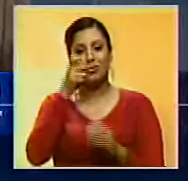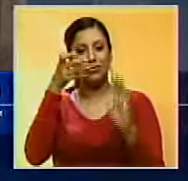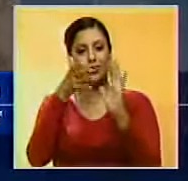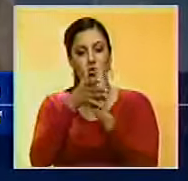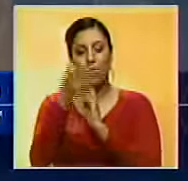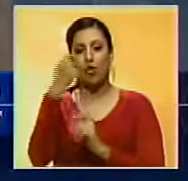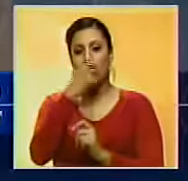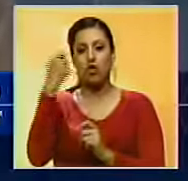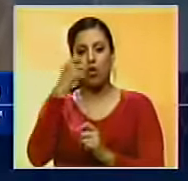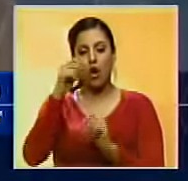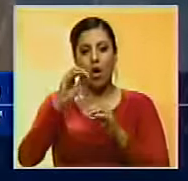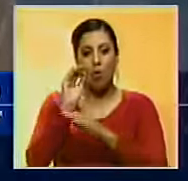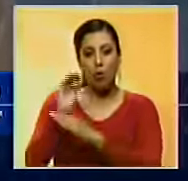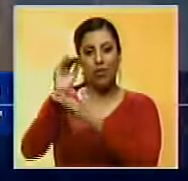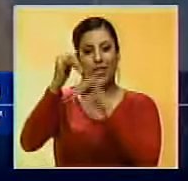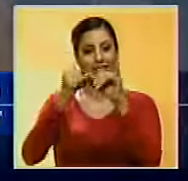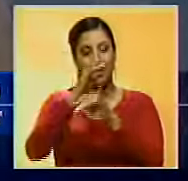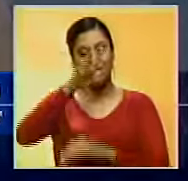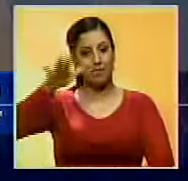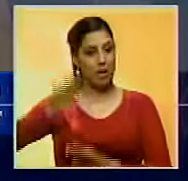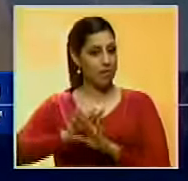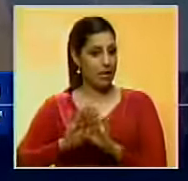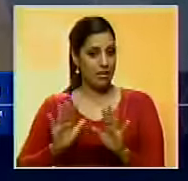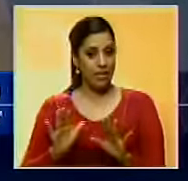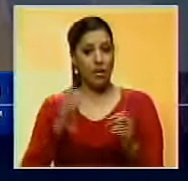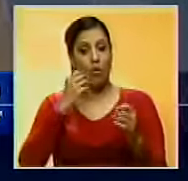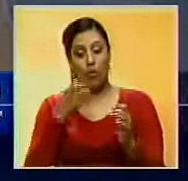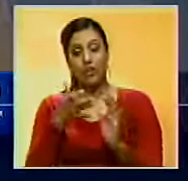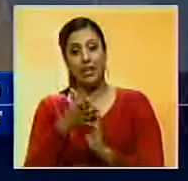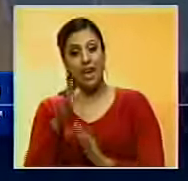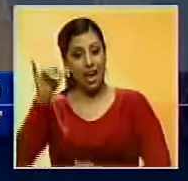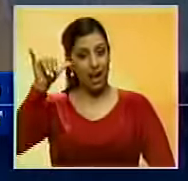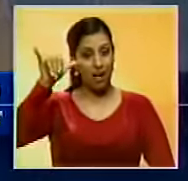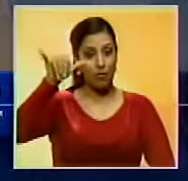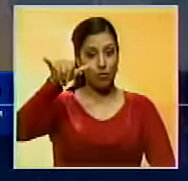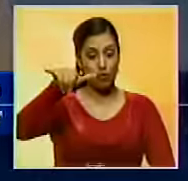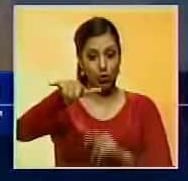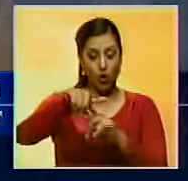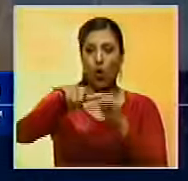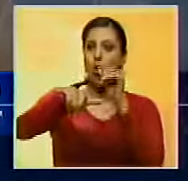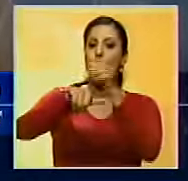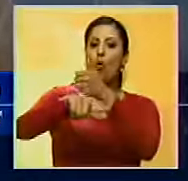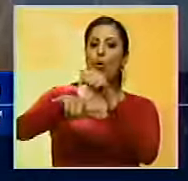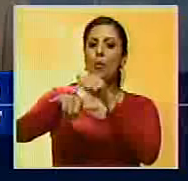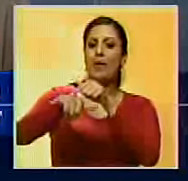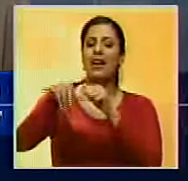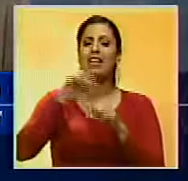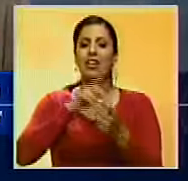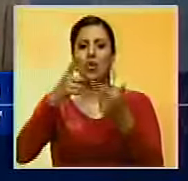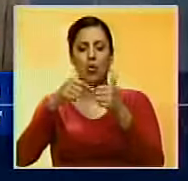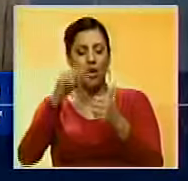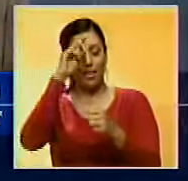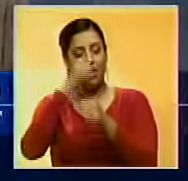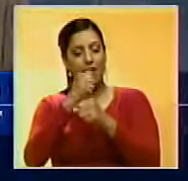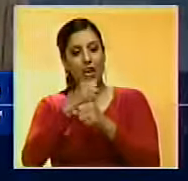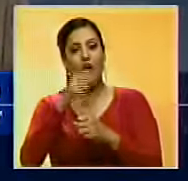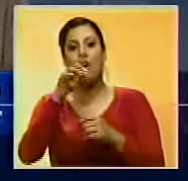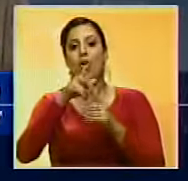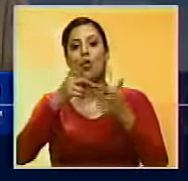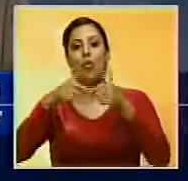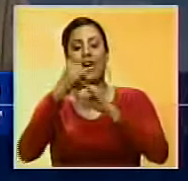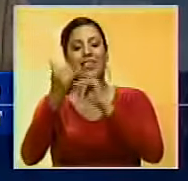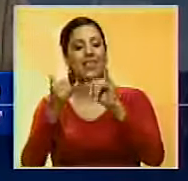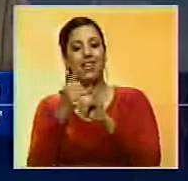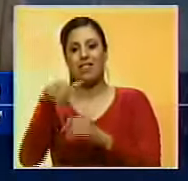antinarcótico sobre aguas internacionales. Indicó que la aeronave a la que se le acusa estuvo durante toda la misión en espacio